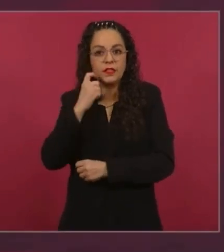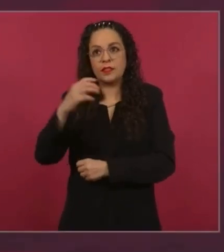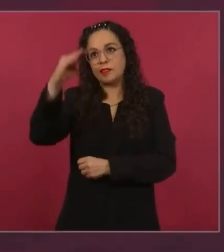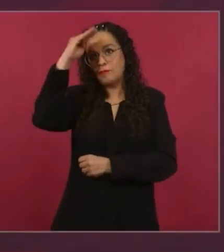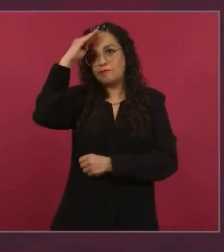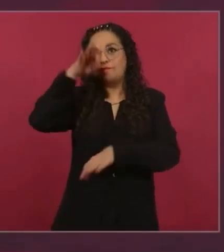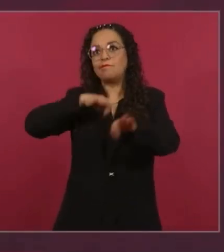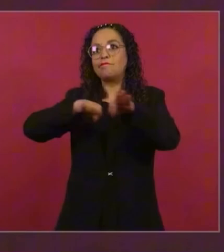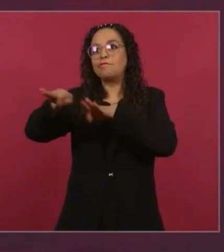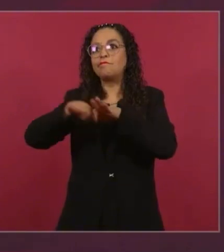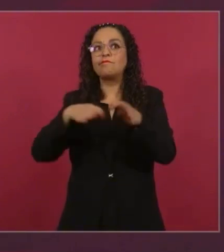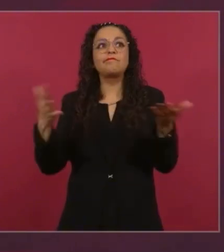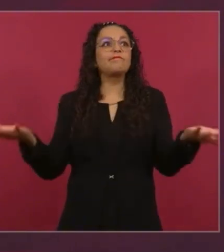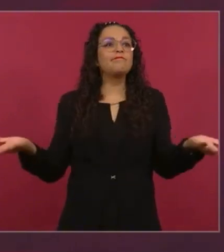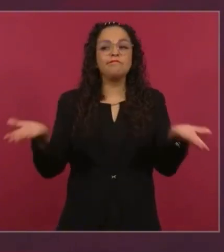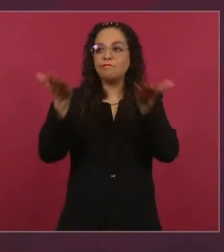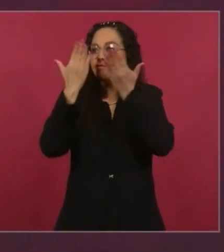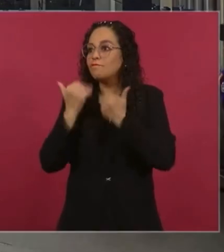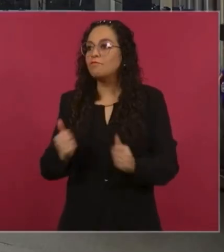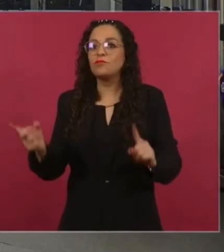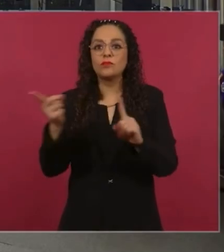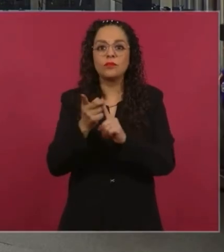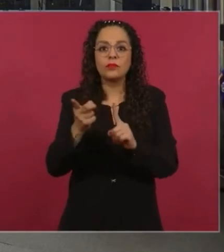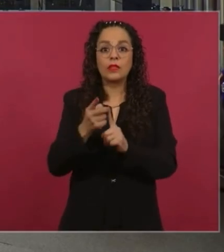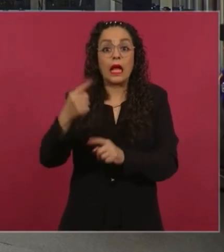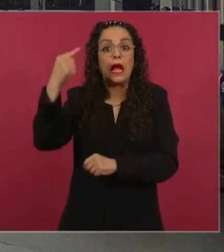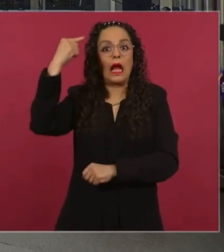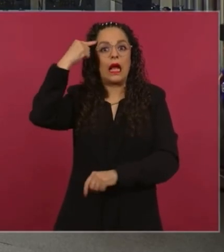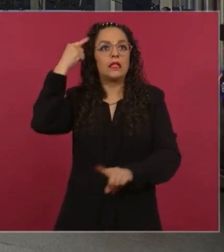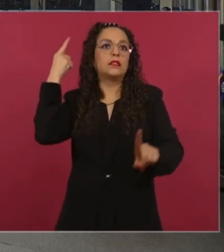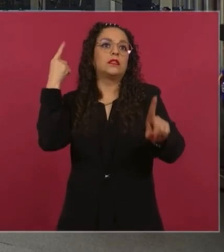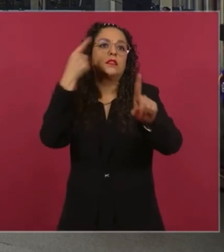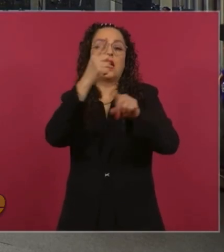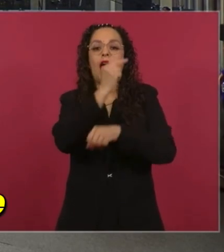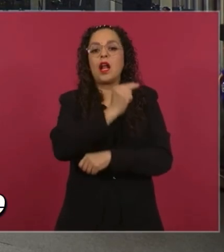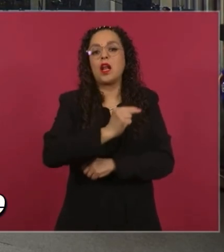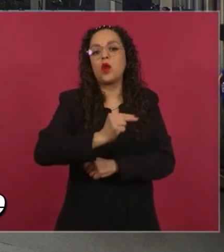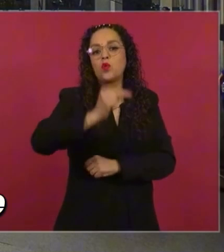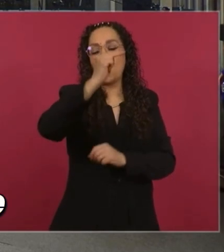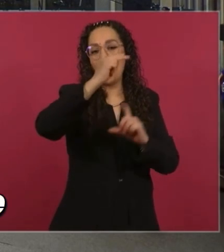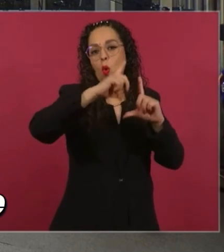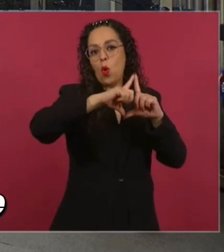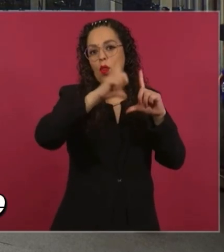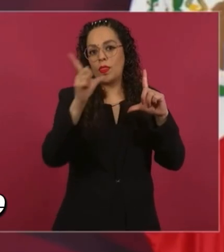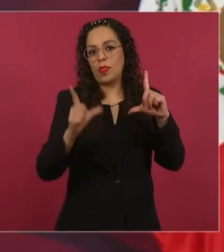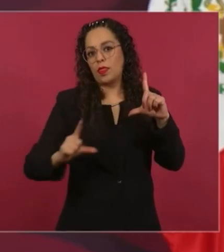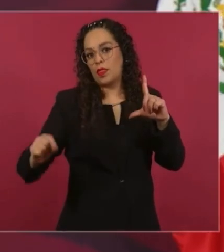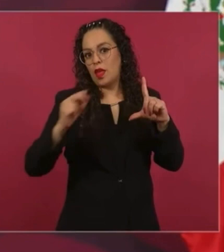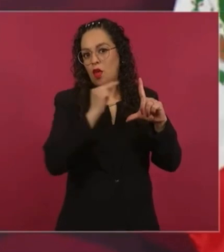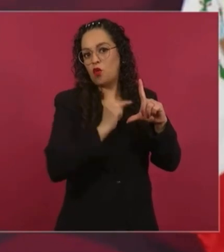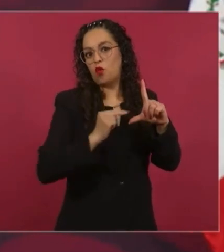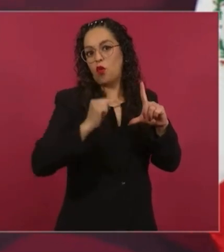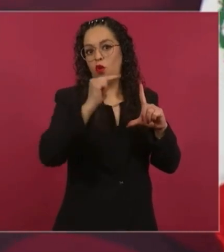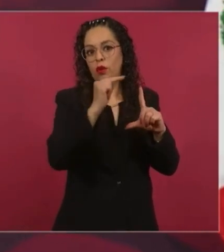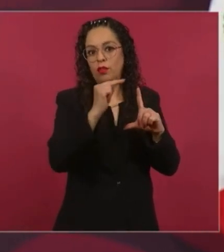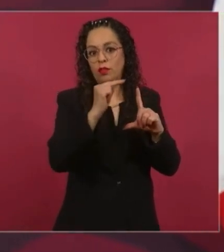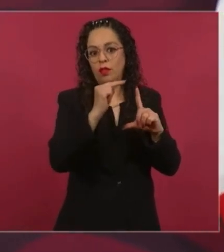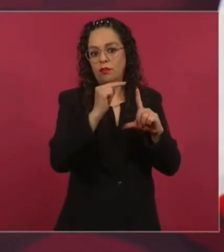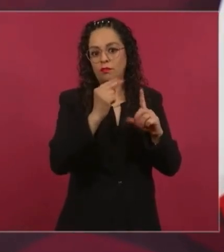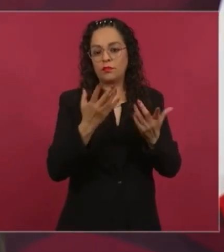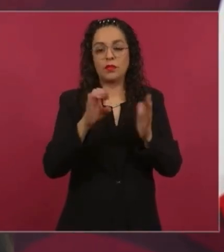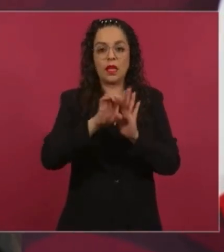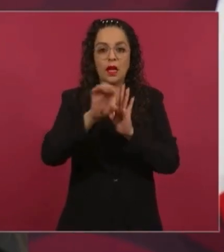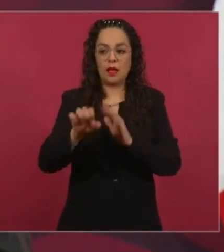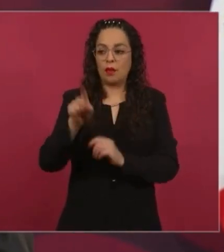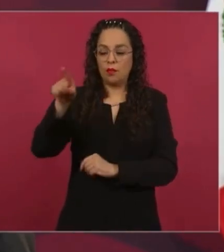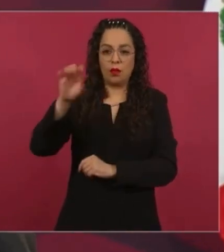norte. ¿De dónde son la mayoría de los jornaleros de San Quintín,